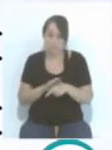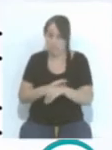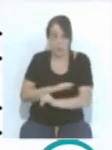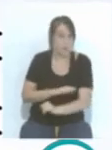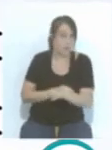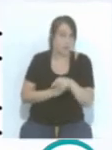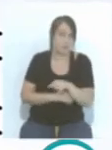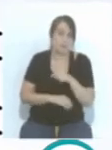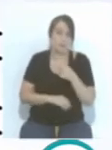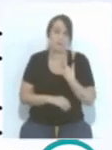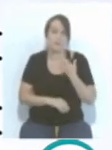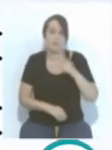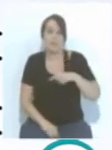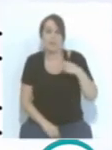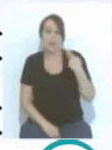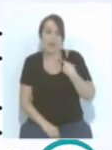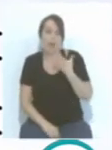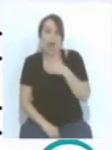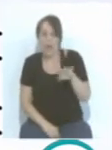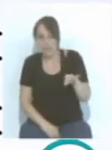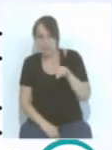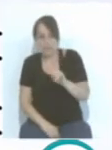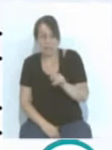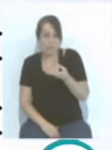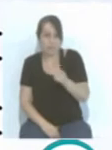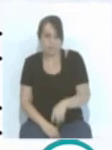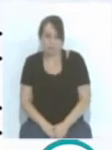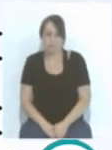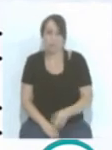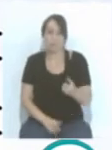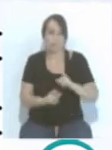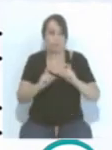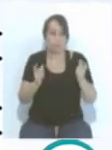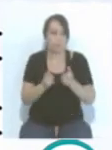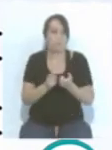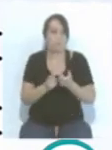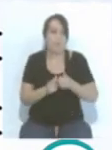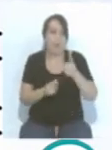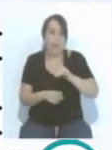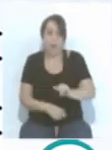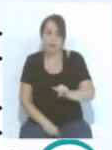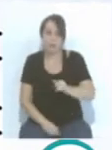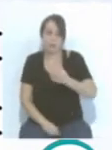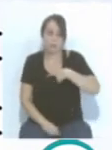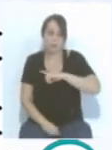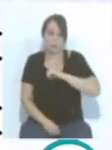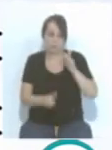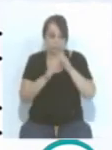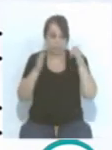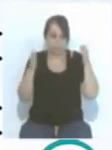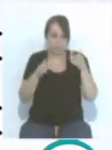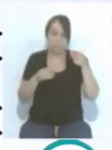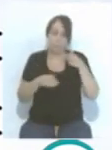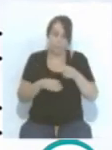Ahí está el Genuine y entonces ya hay una serie de equipos más que los que podemos dedicarnos. Y ahí